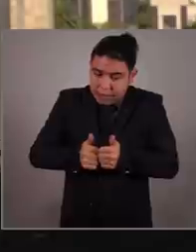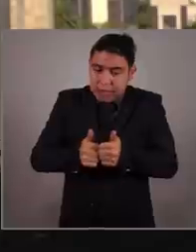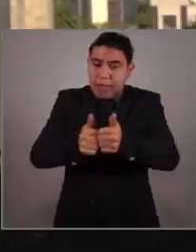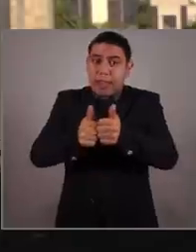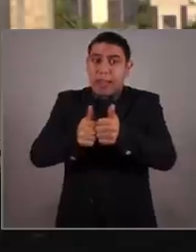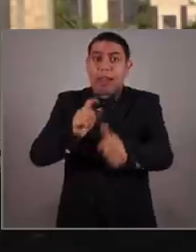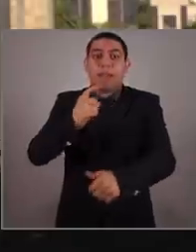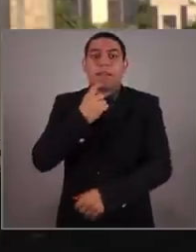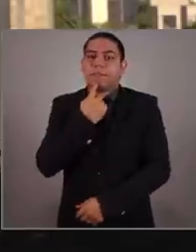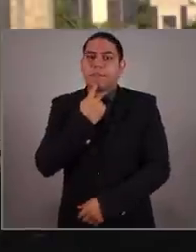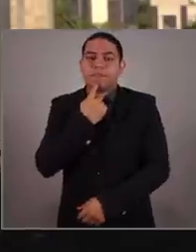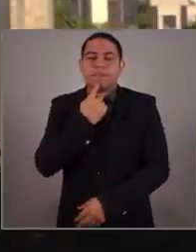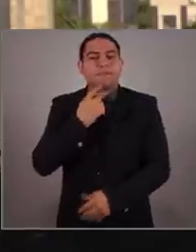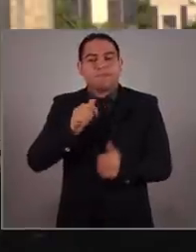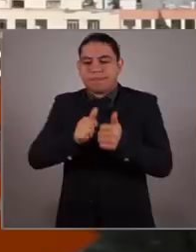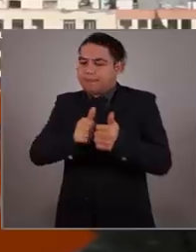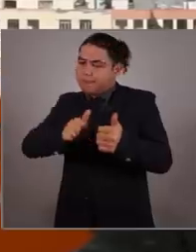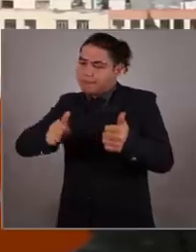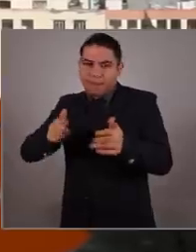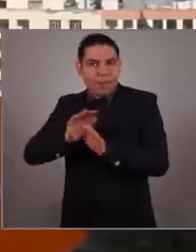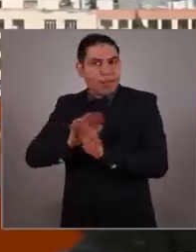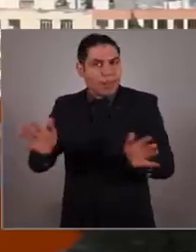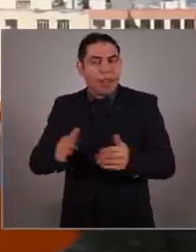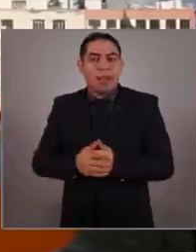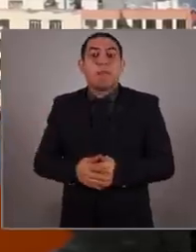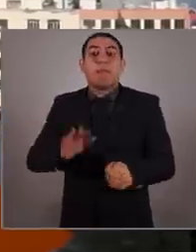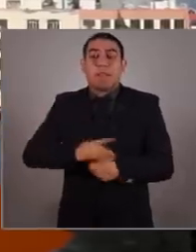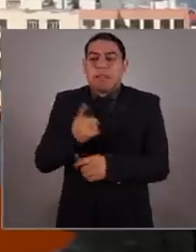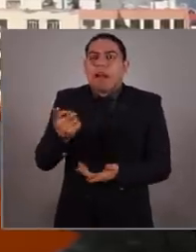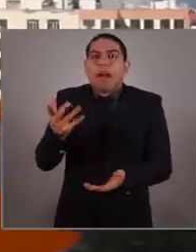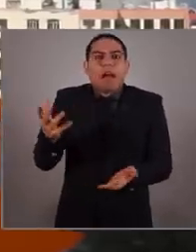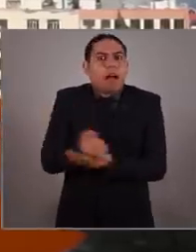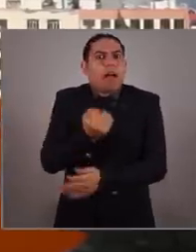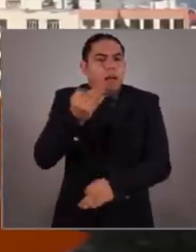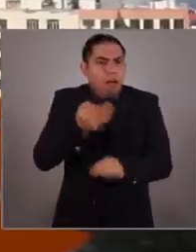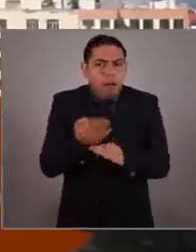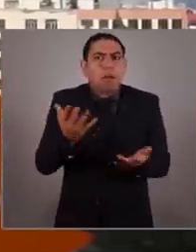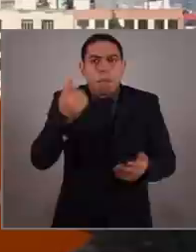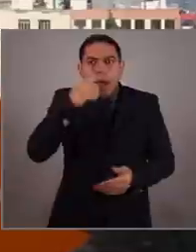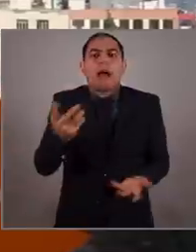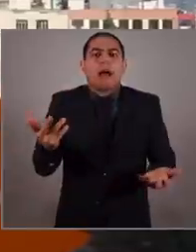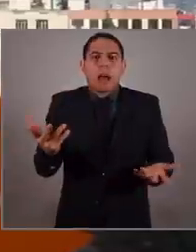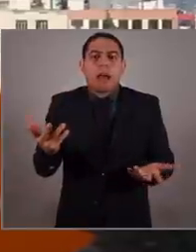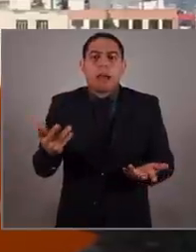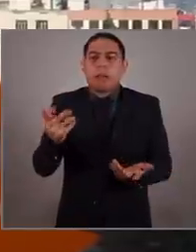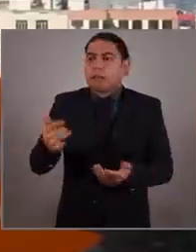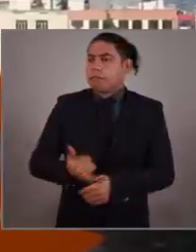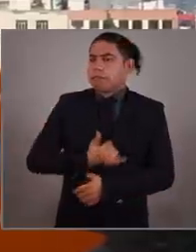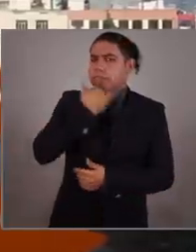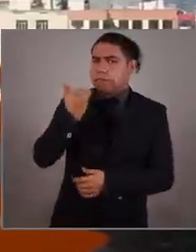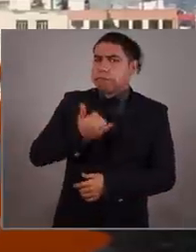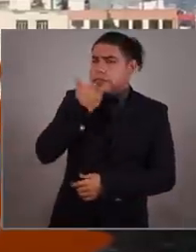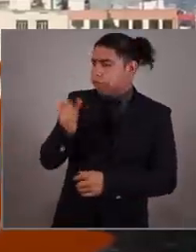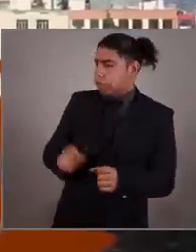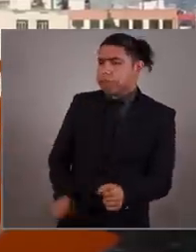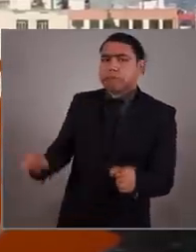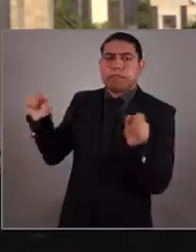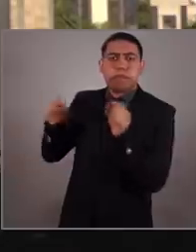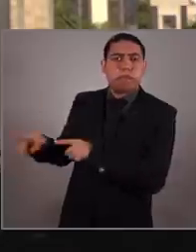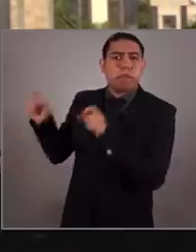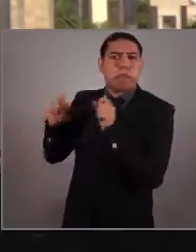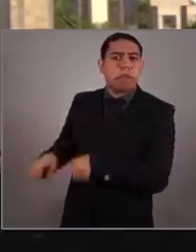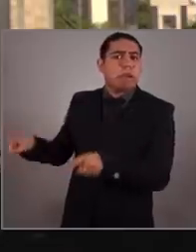acompañar a Andrés Manuel. ¿De qué sirve ganar si se van a repetir los errores del pasado?